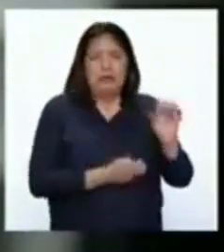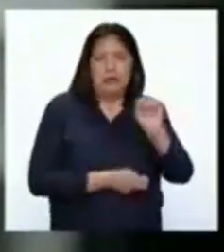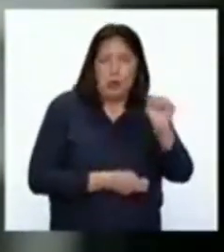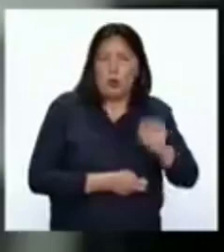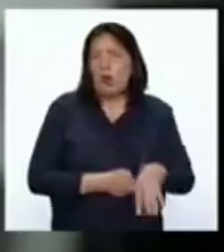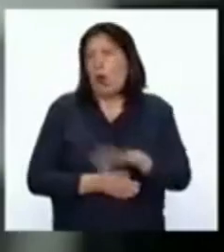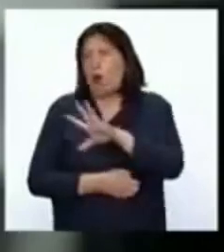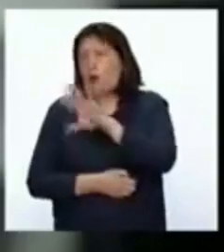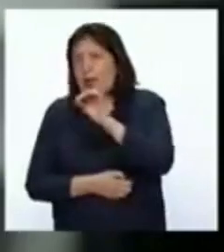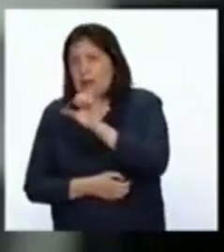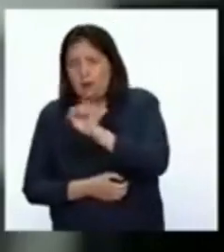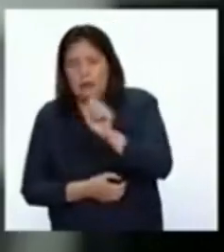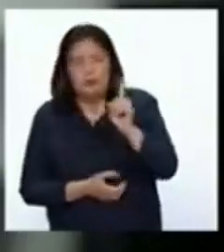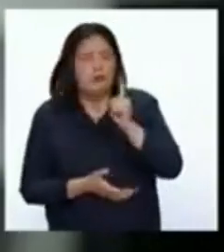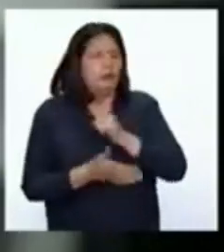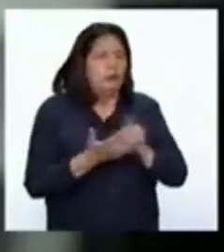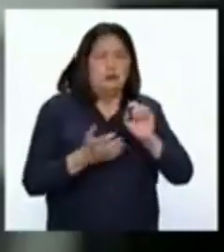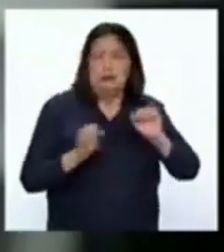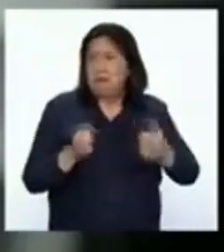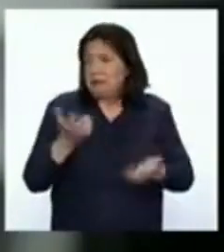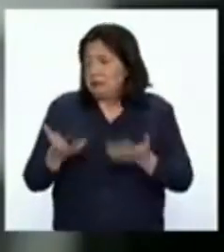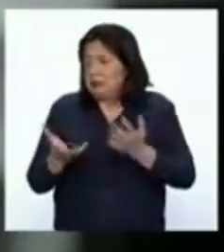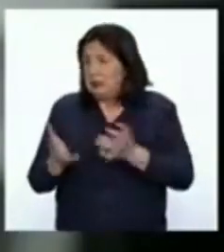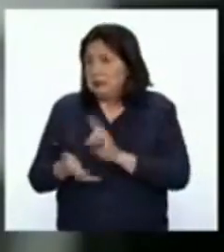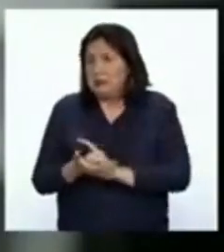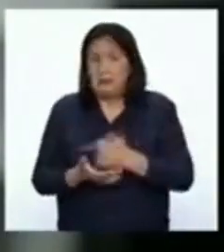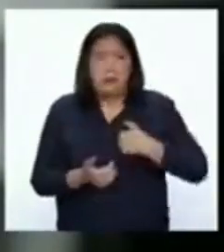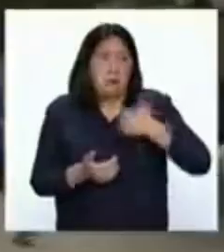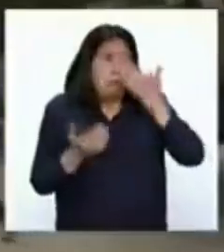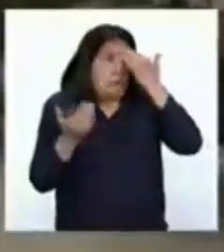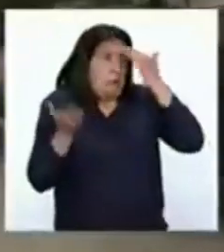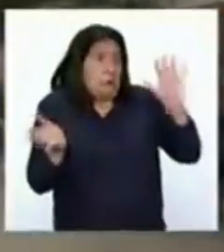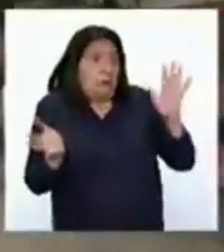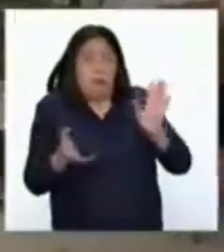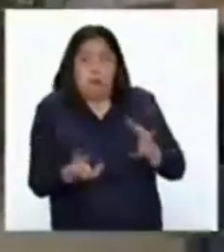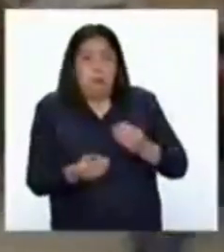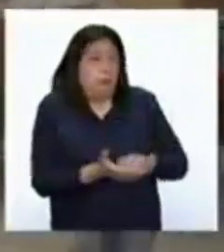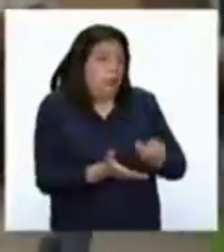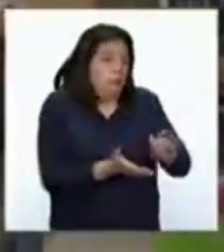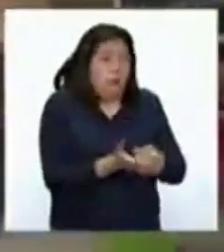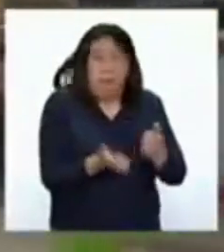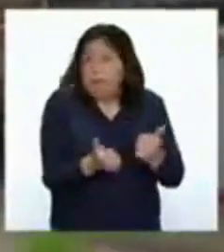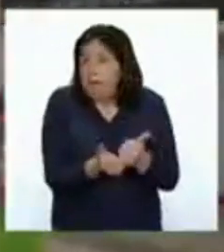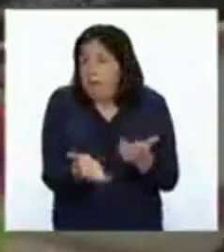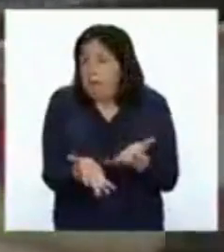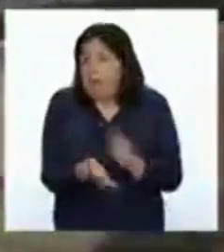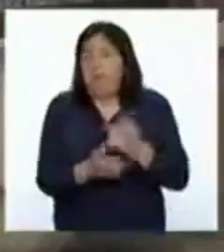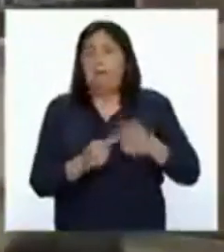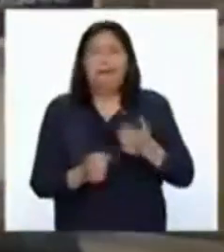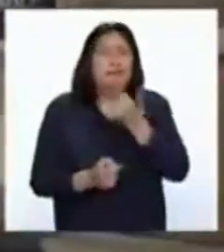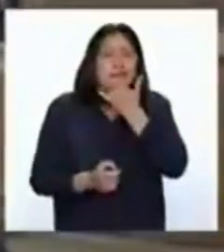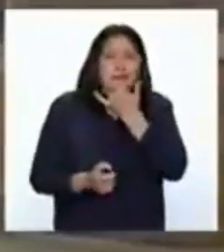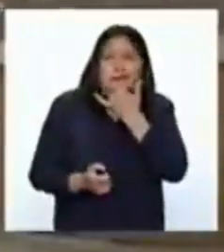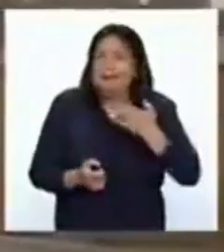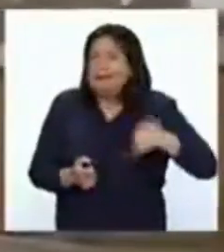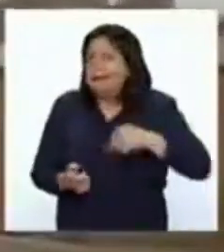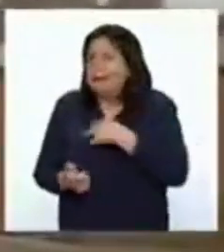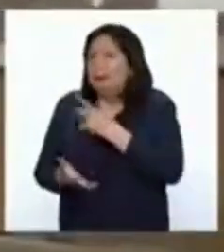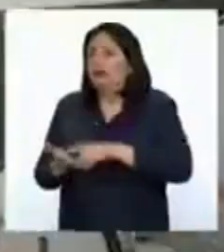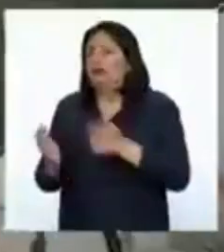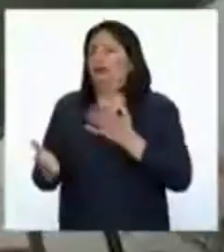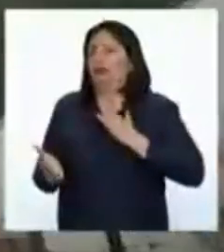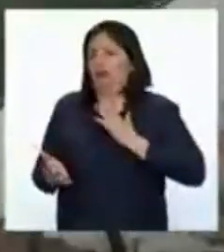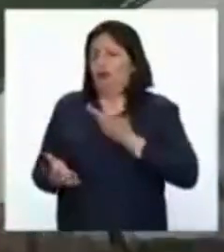o 50 soles en una semana. Y quizás no sabía hacer una muy buena compra. Pero ¿qué pasaría si nosotros como